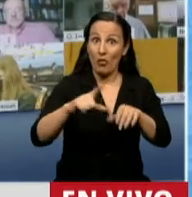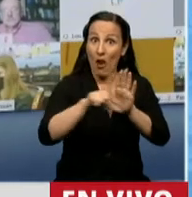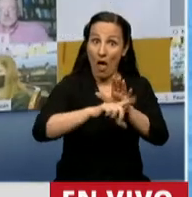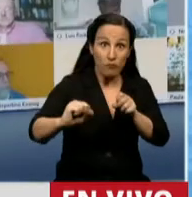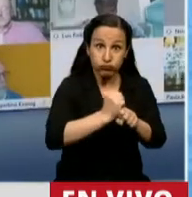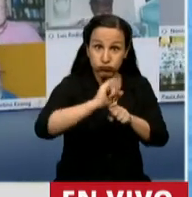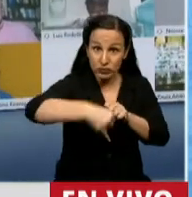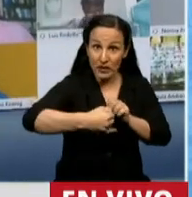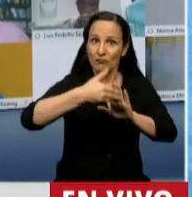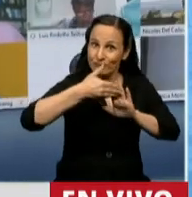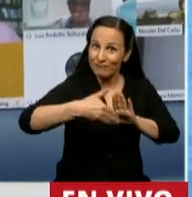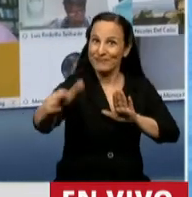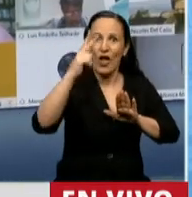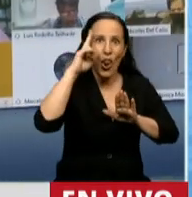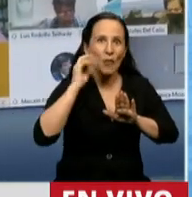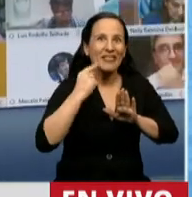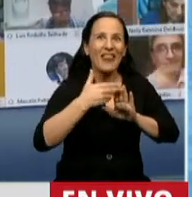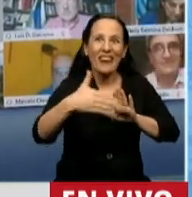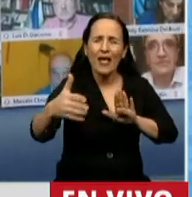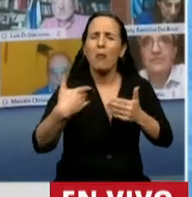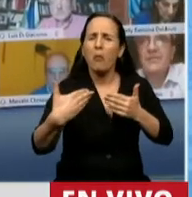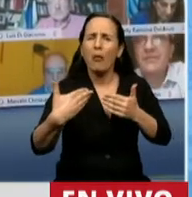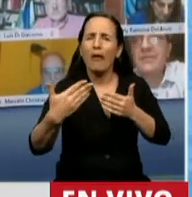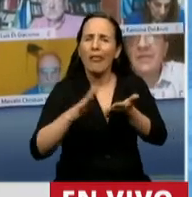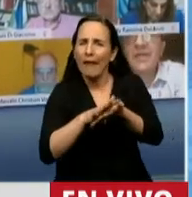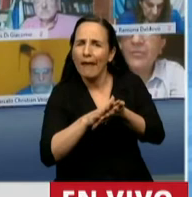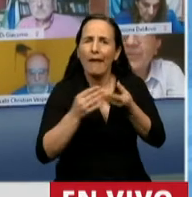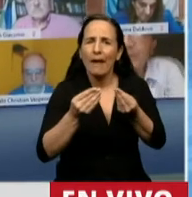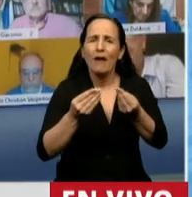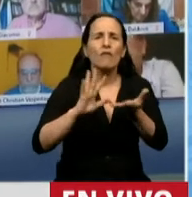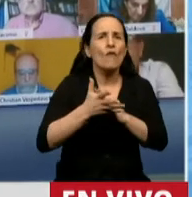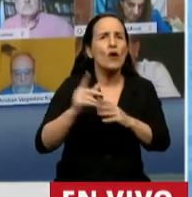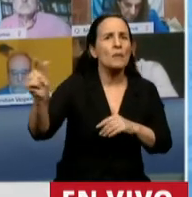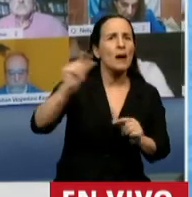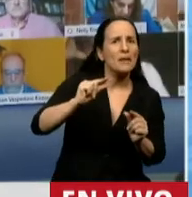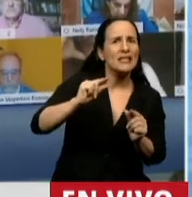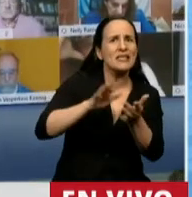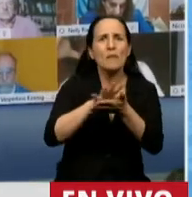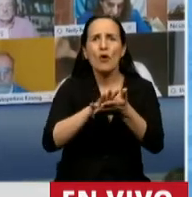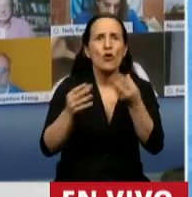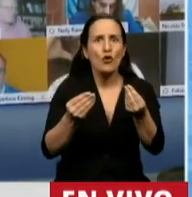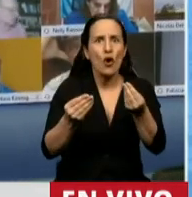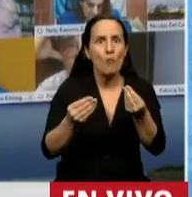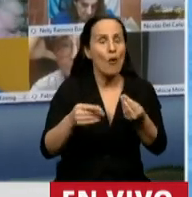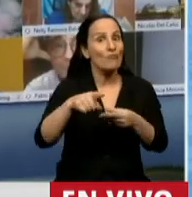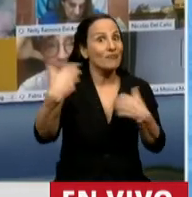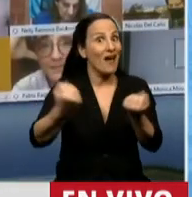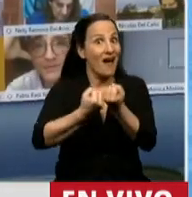para que pueda renegociar estos préstamos. Este acuerdo